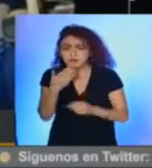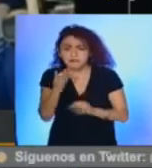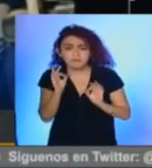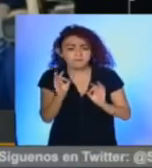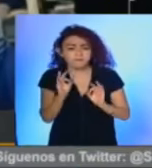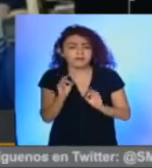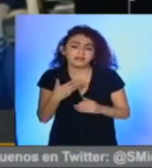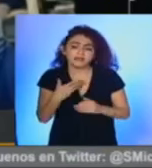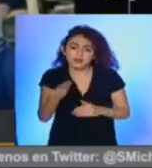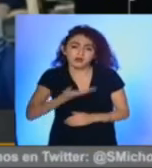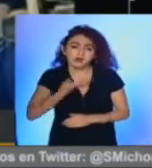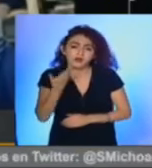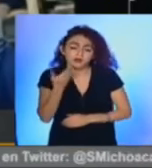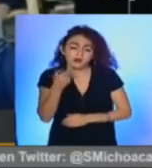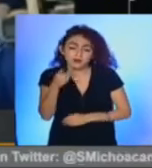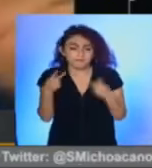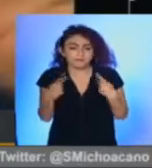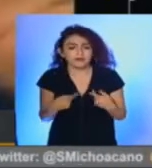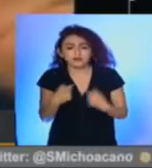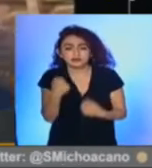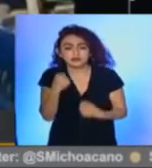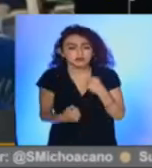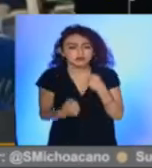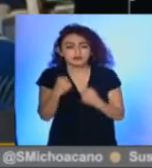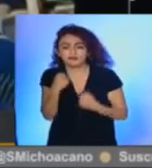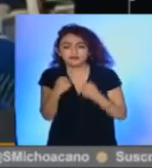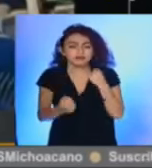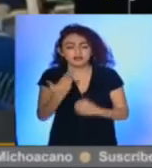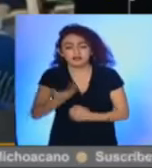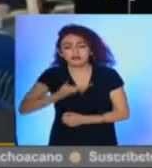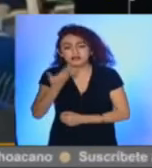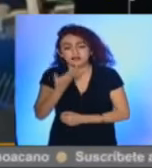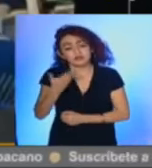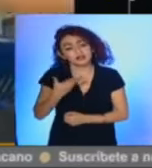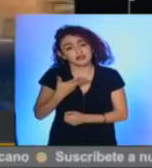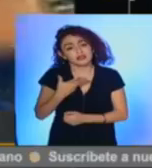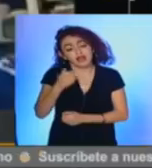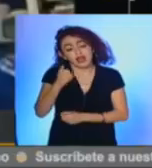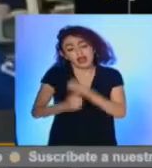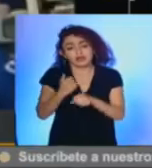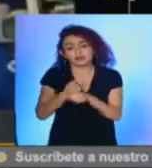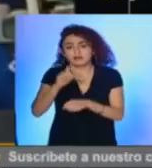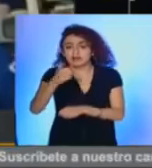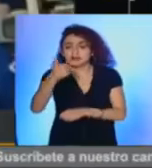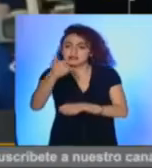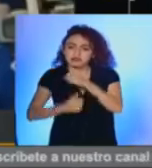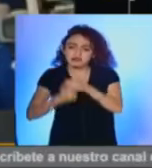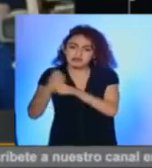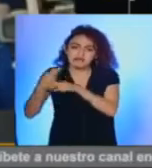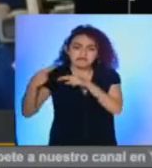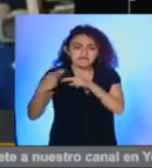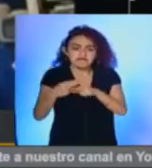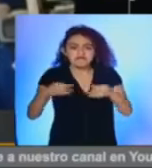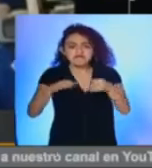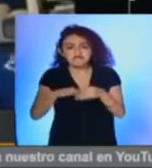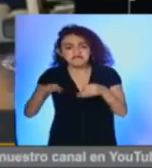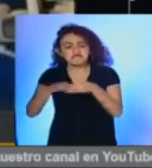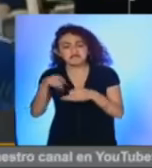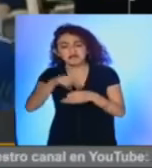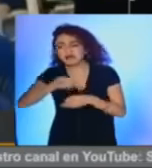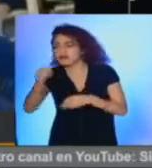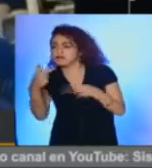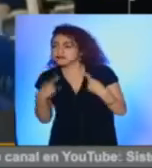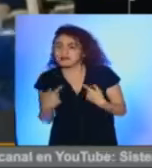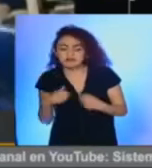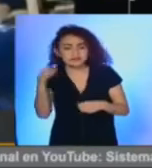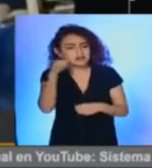que ya tiene su tradición hay gente que la corría con tradición tengo un amigo que la corrió 26 años seguido y otra gente que también